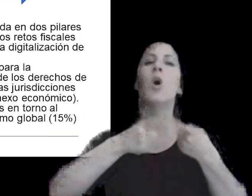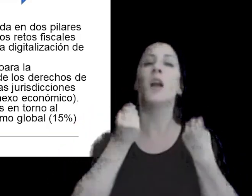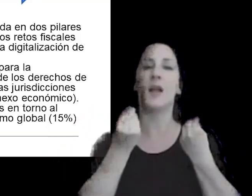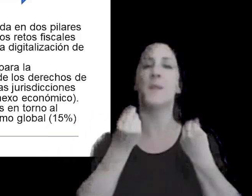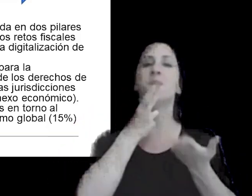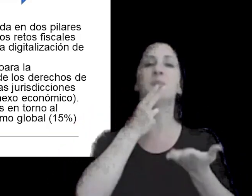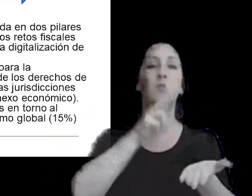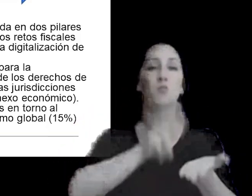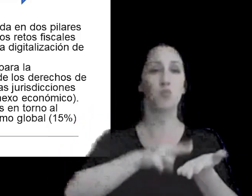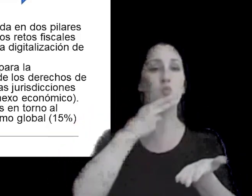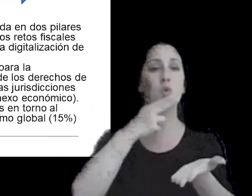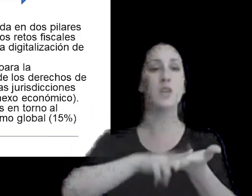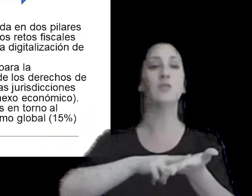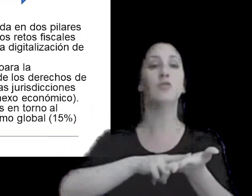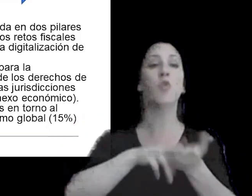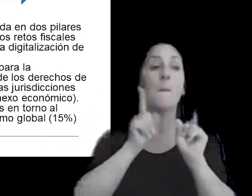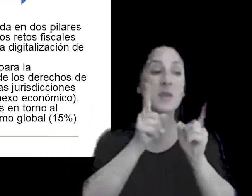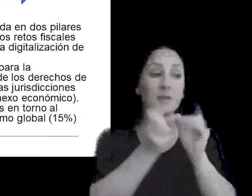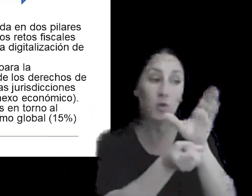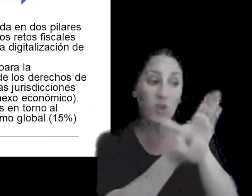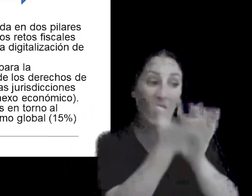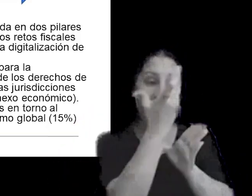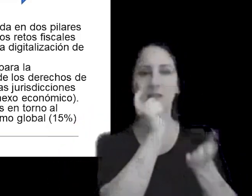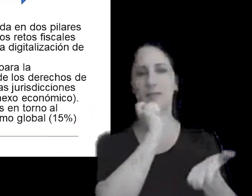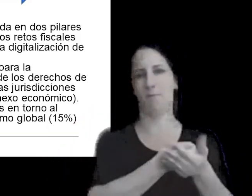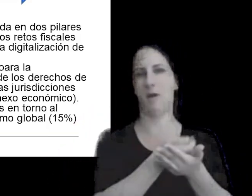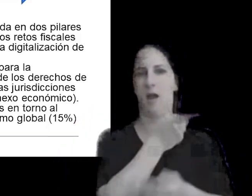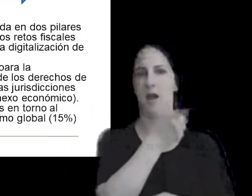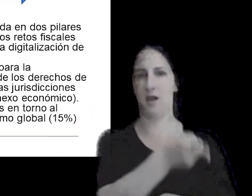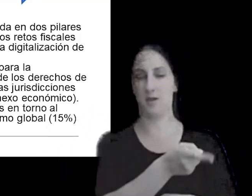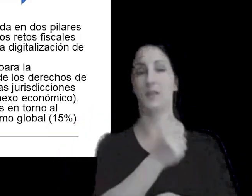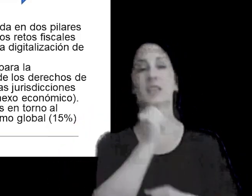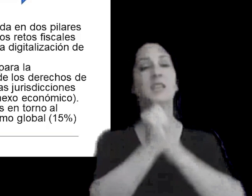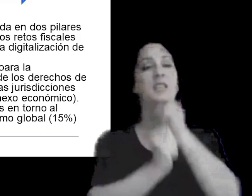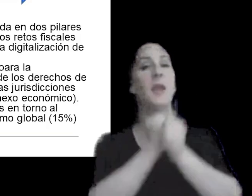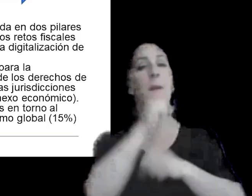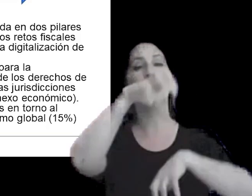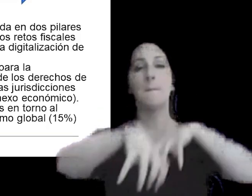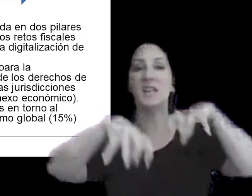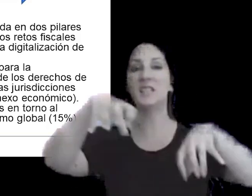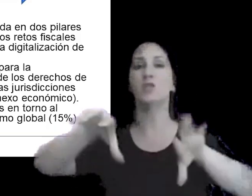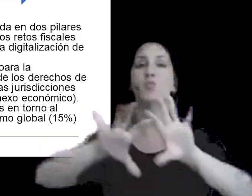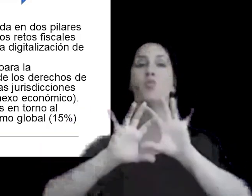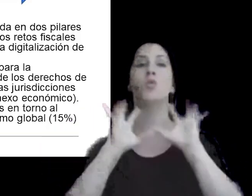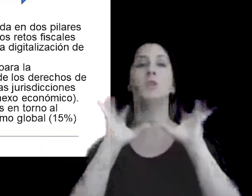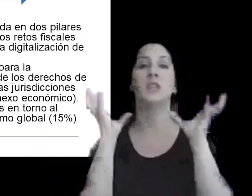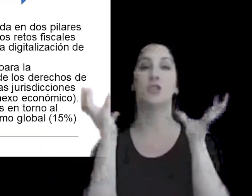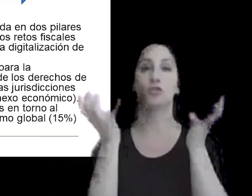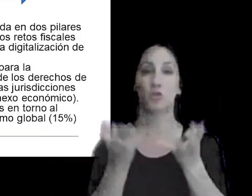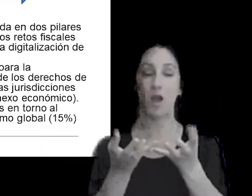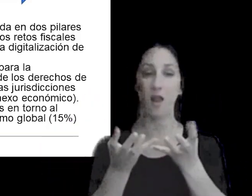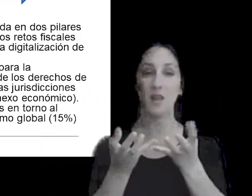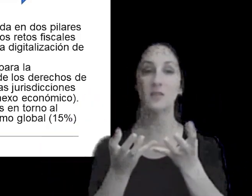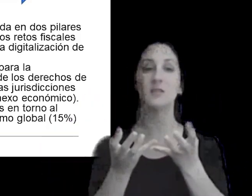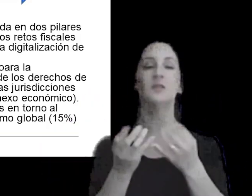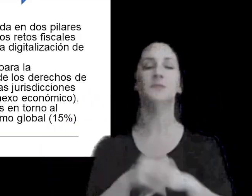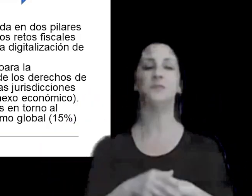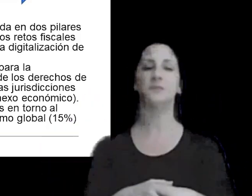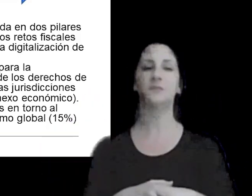impuestos se paguen donde se crea el valor y que las empresas multinacionales deban